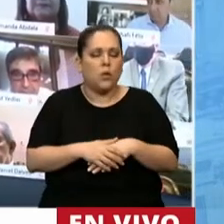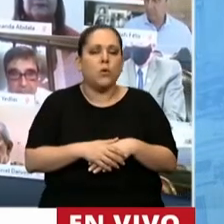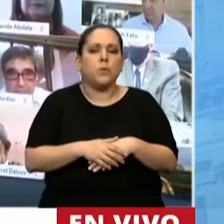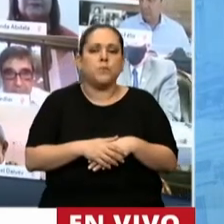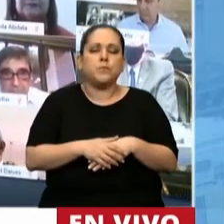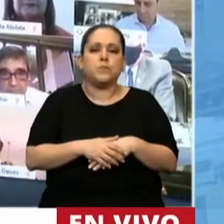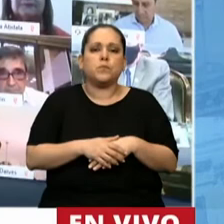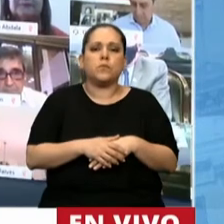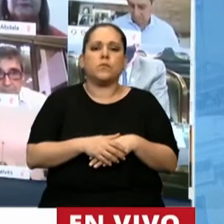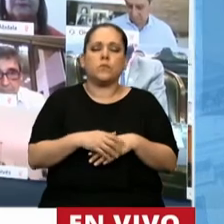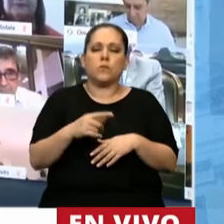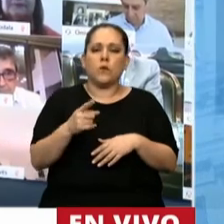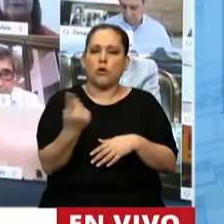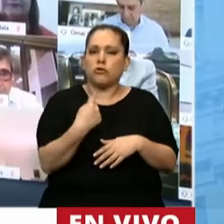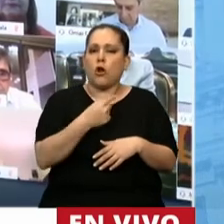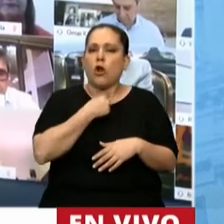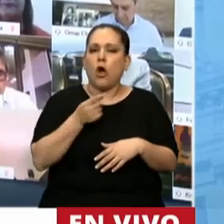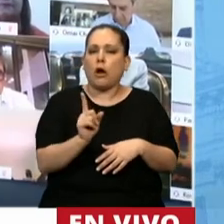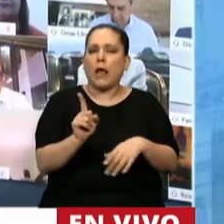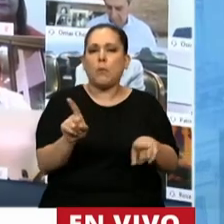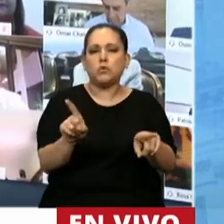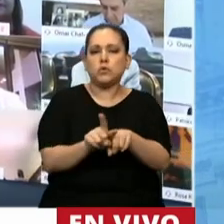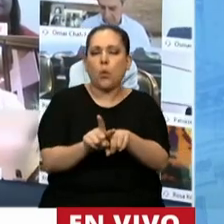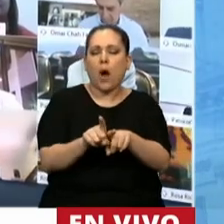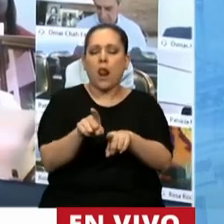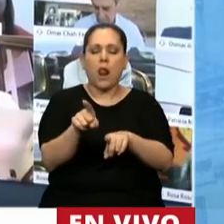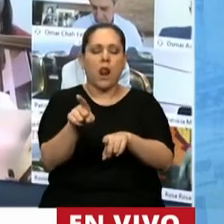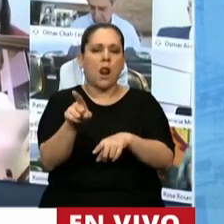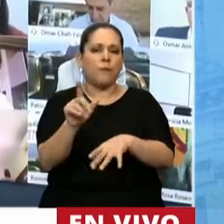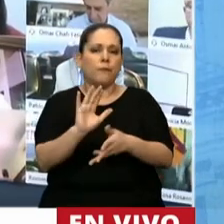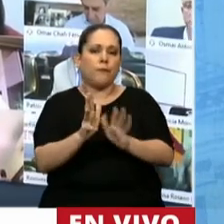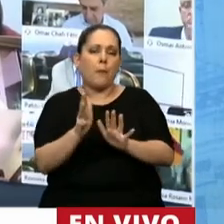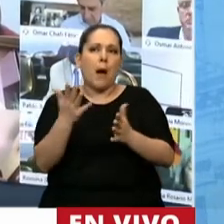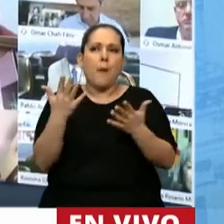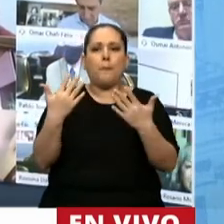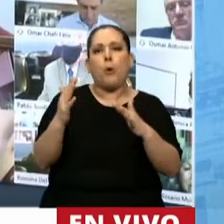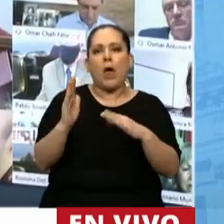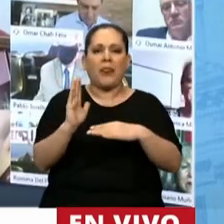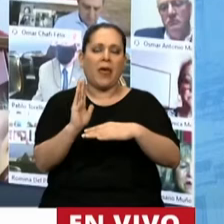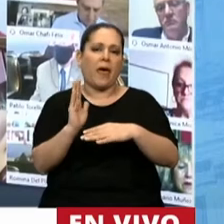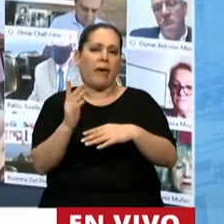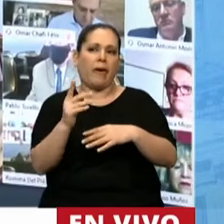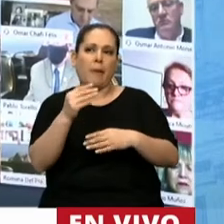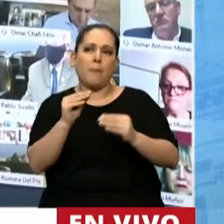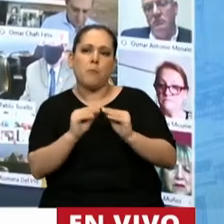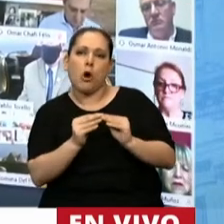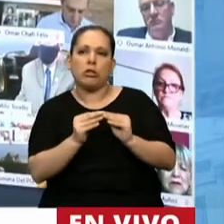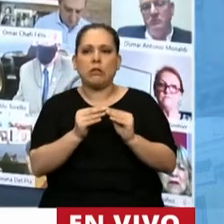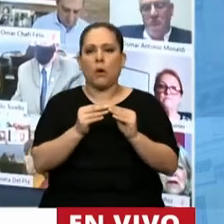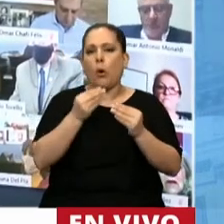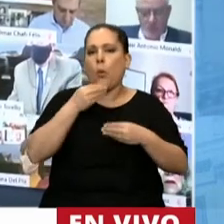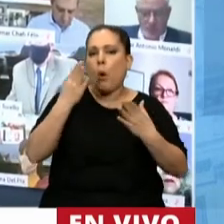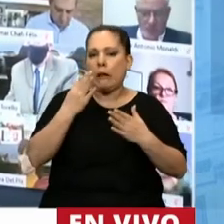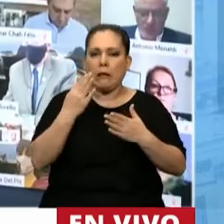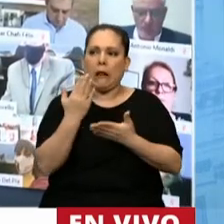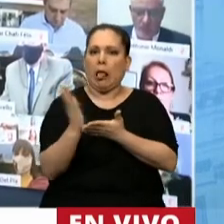pretendemos que quede la idea de que se puede separar por cualquier motivo a un miembro